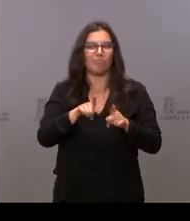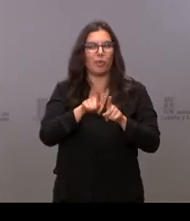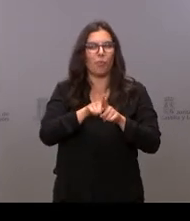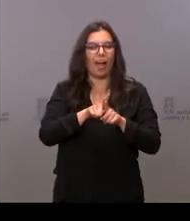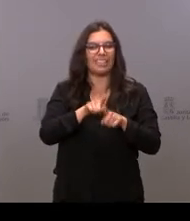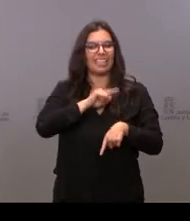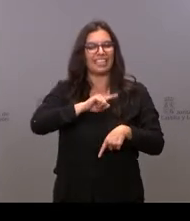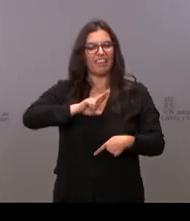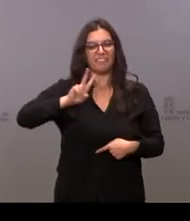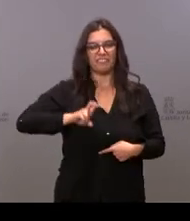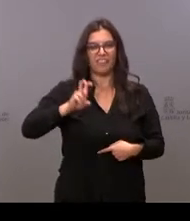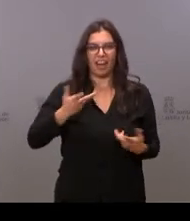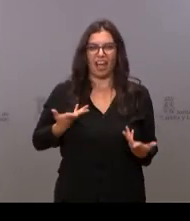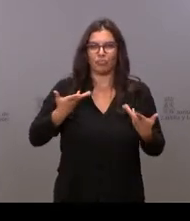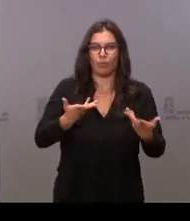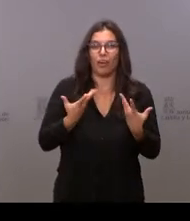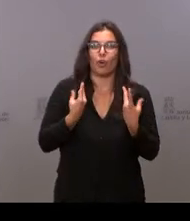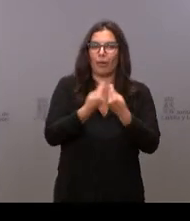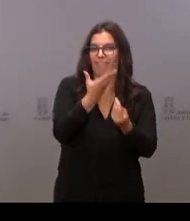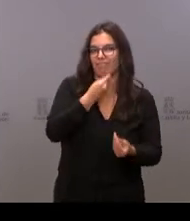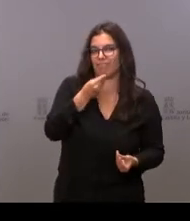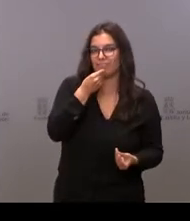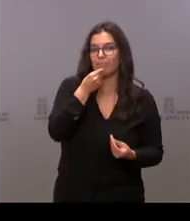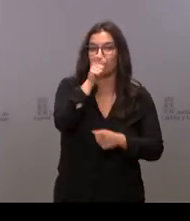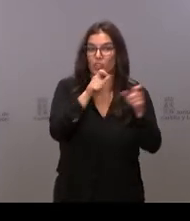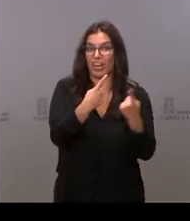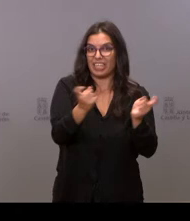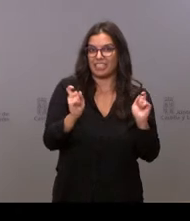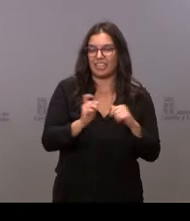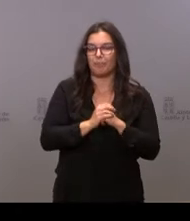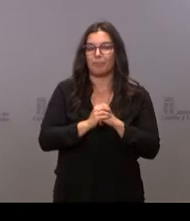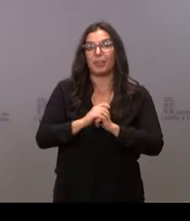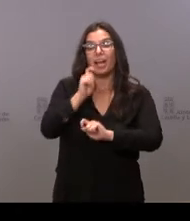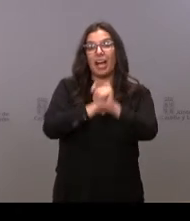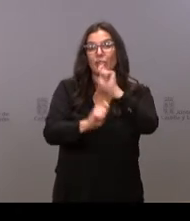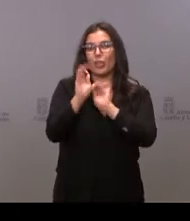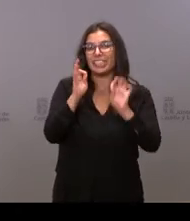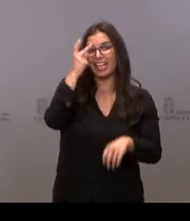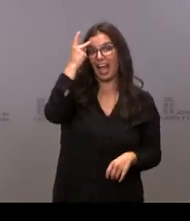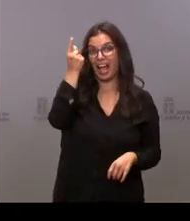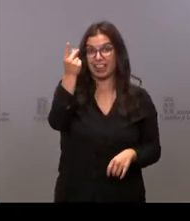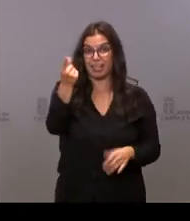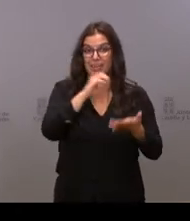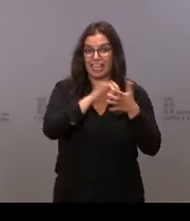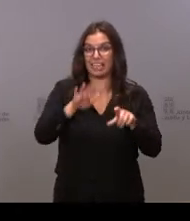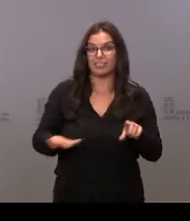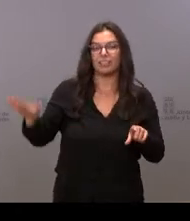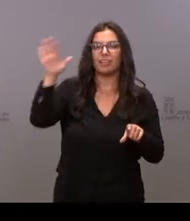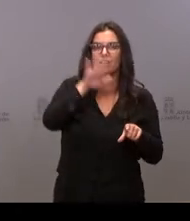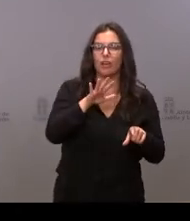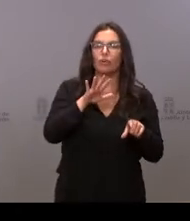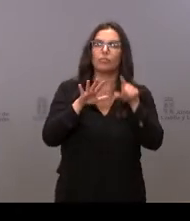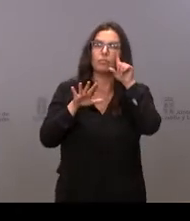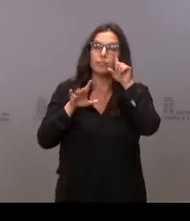además de acompañar a los demás, a quienes necesitan esa compañía. Las asociaciones de Alzheimer de Castilla y León están